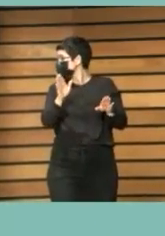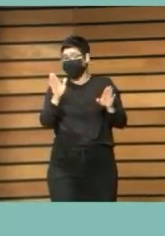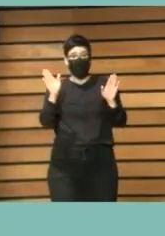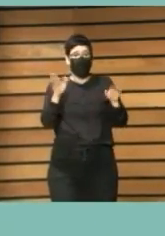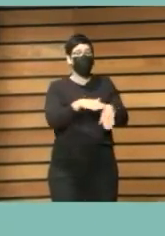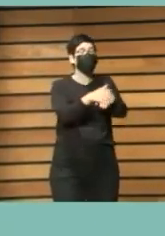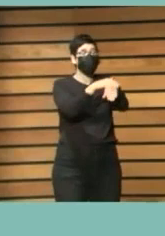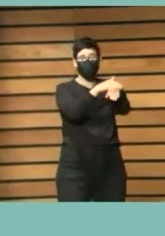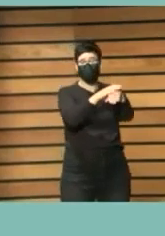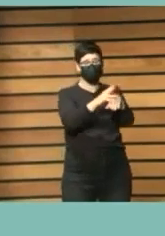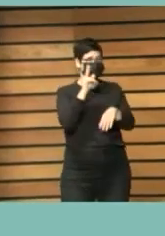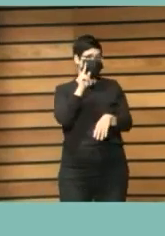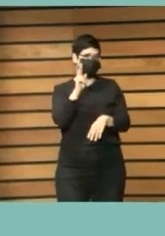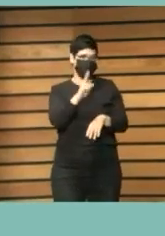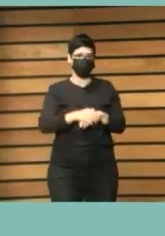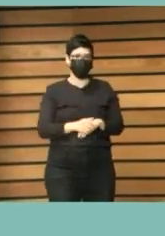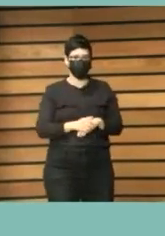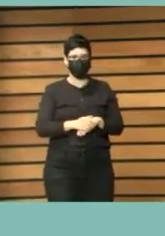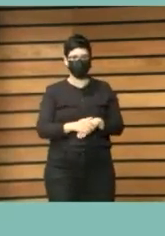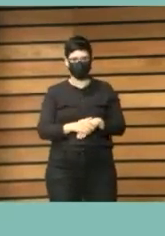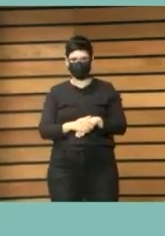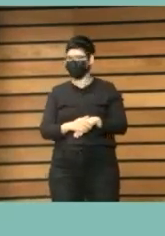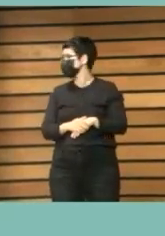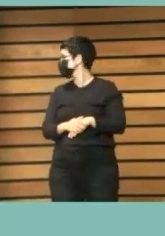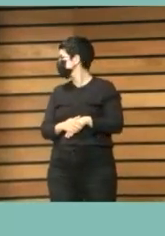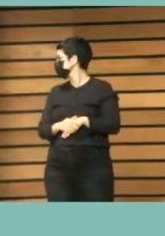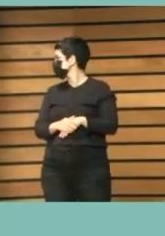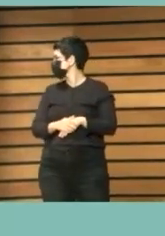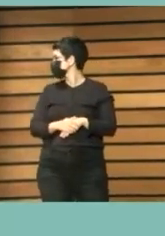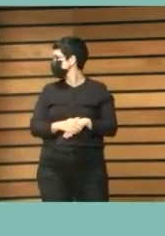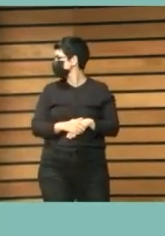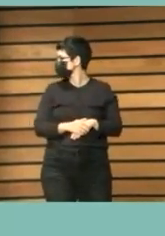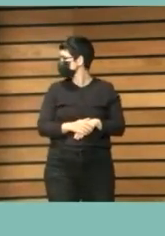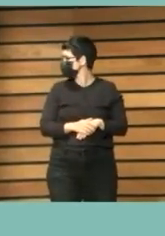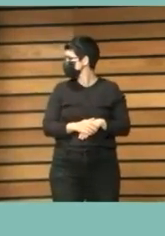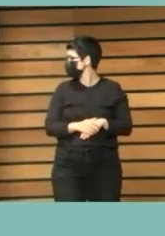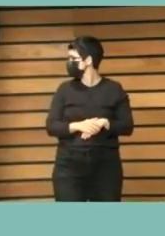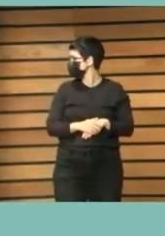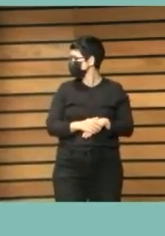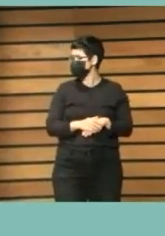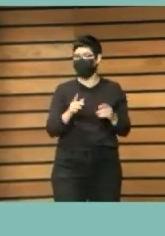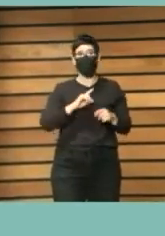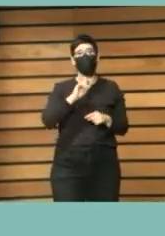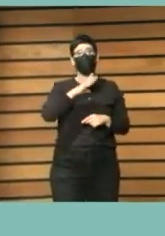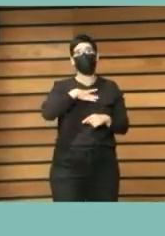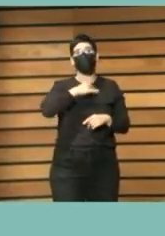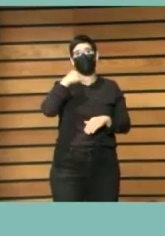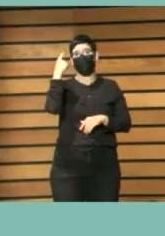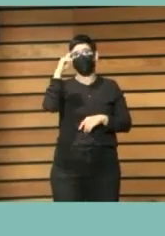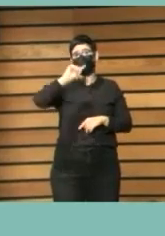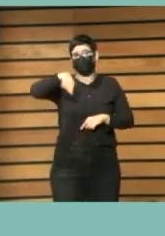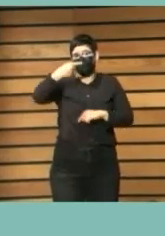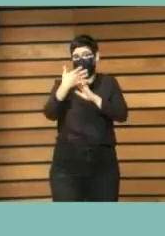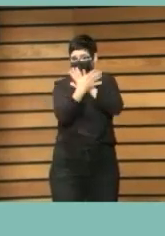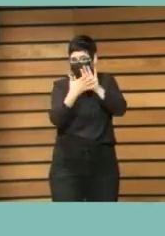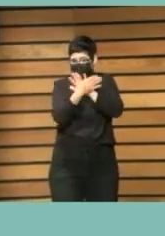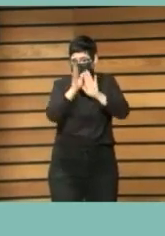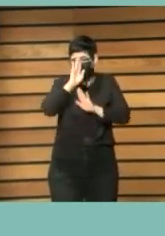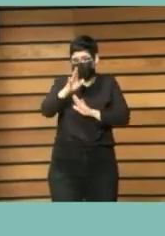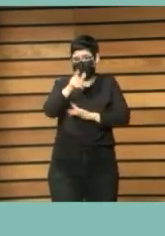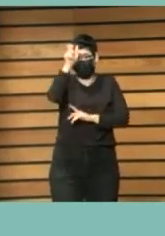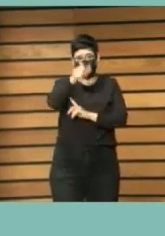ay perdona si no lo puedo hablar luego con los ponentes como quedan como si